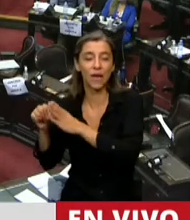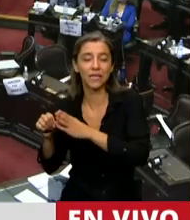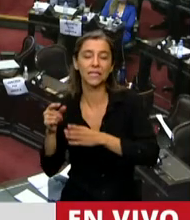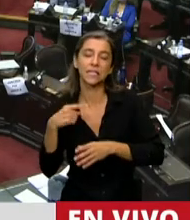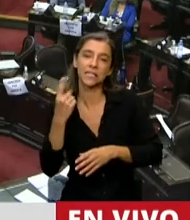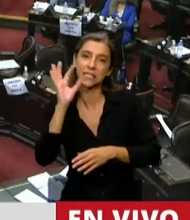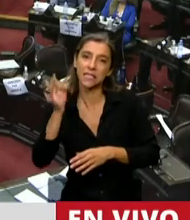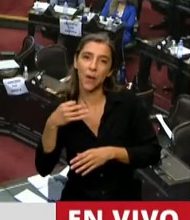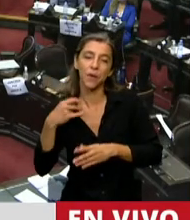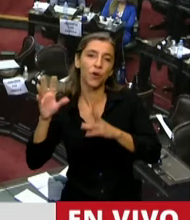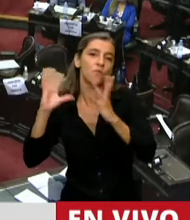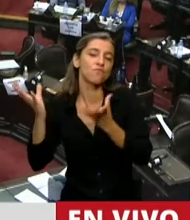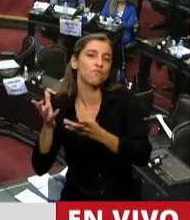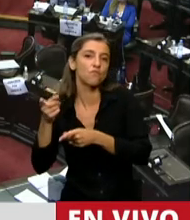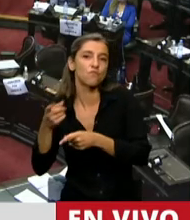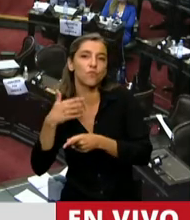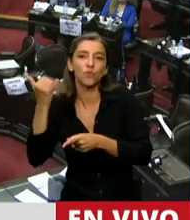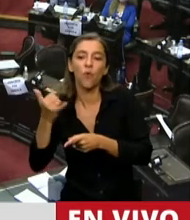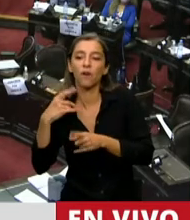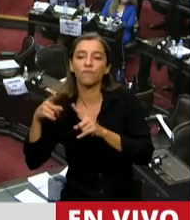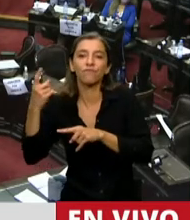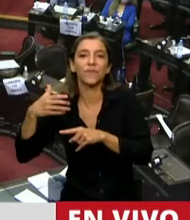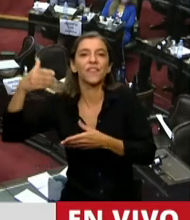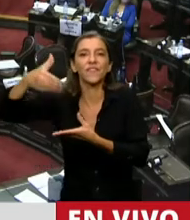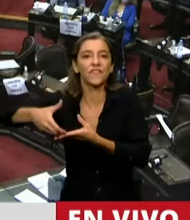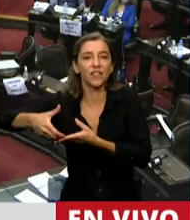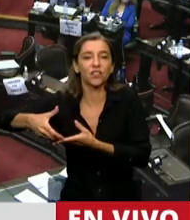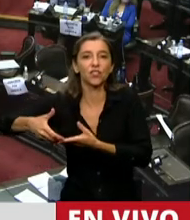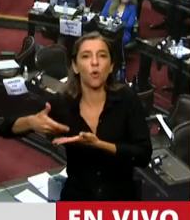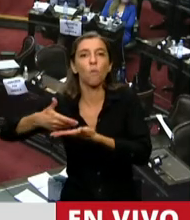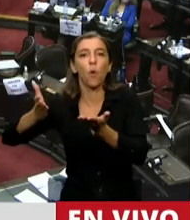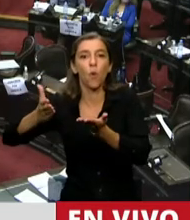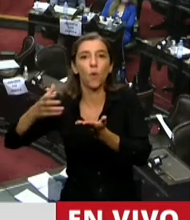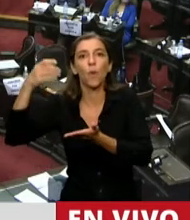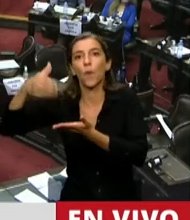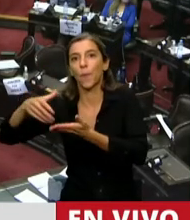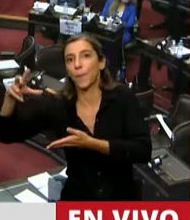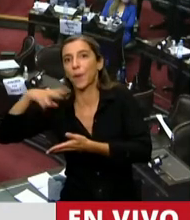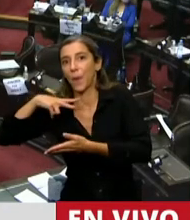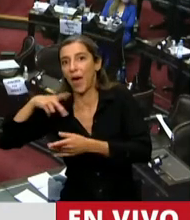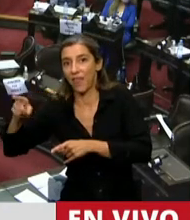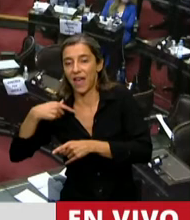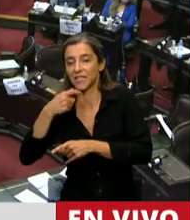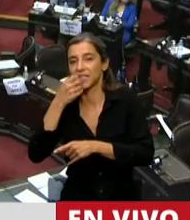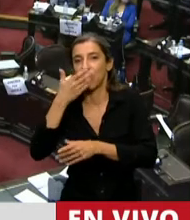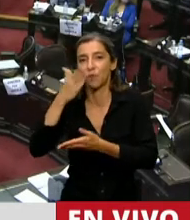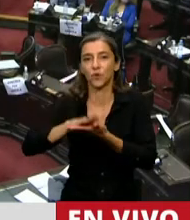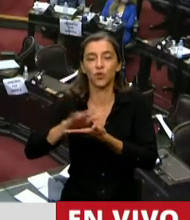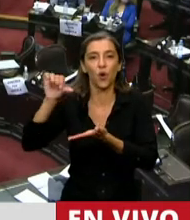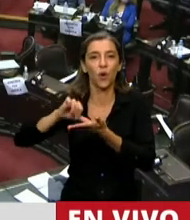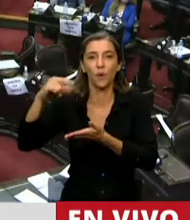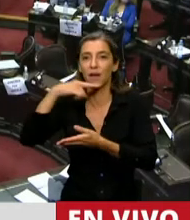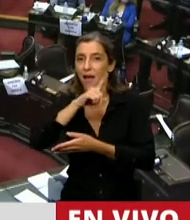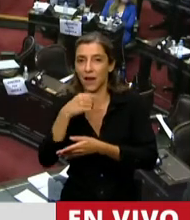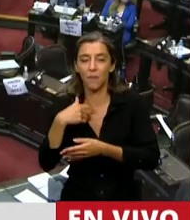números internacionales incorporan la inversión pública y privada acumulada, cuando decimos que Alemania tiene el 2,9%